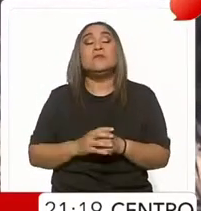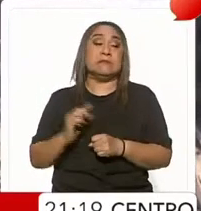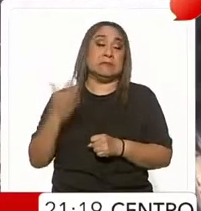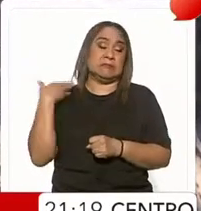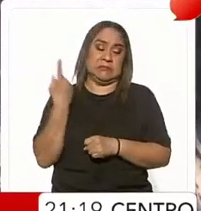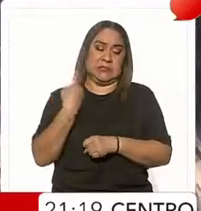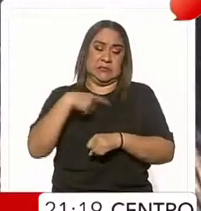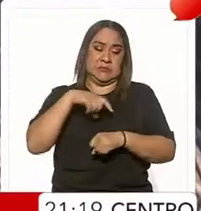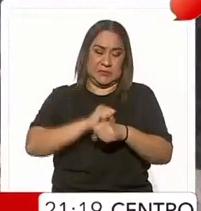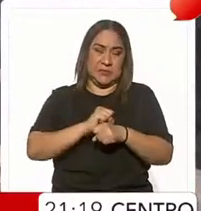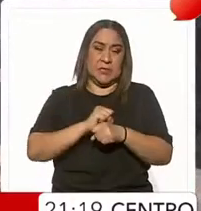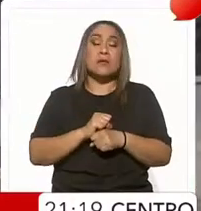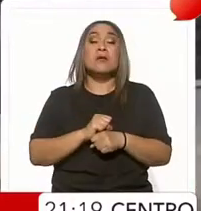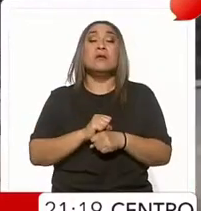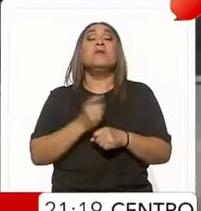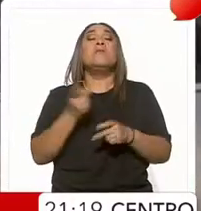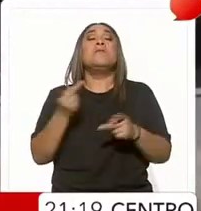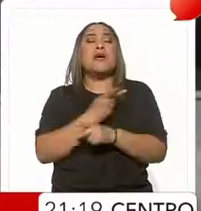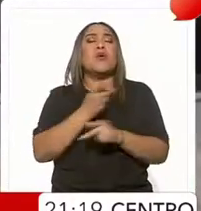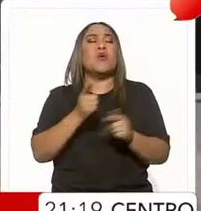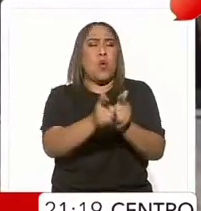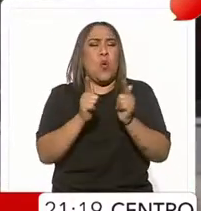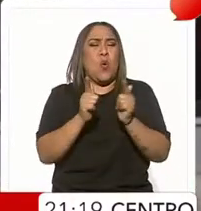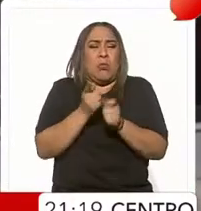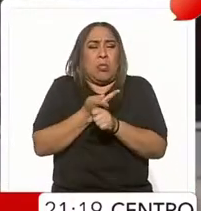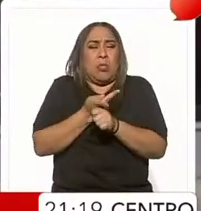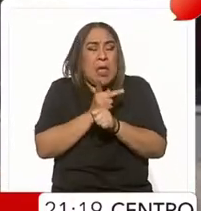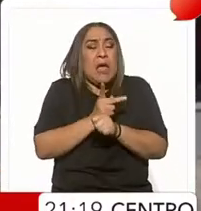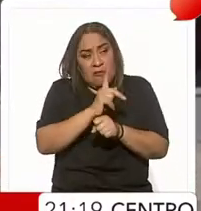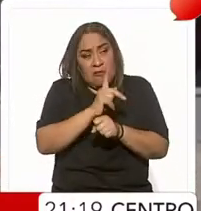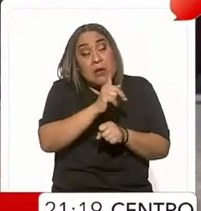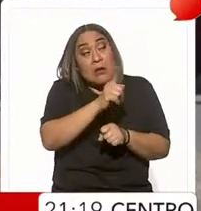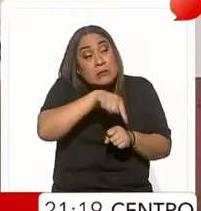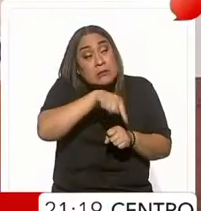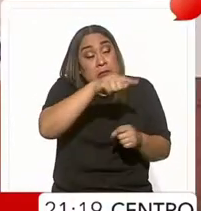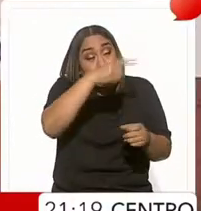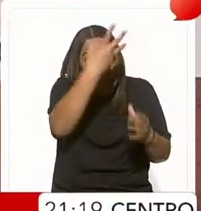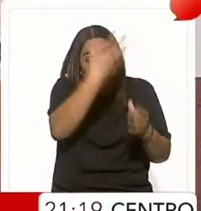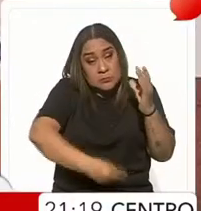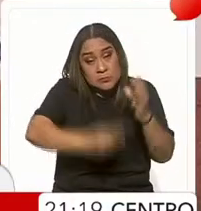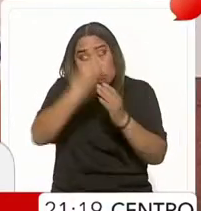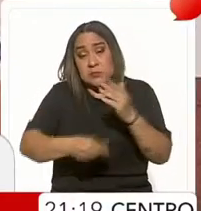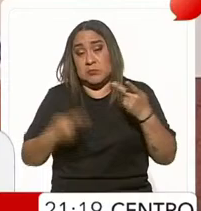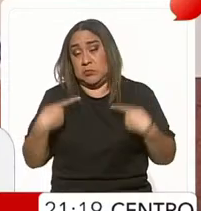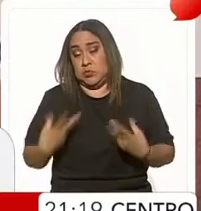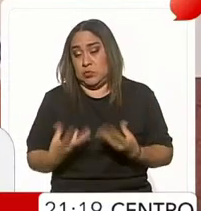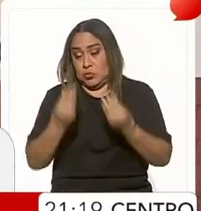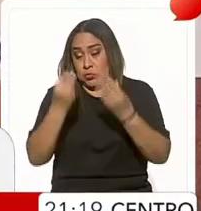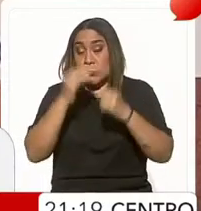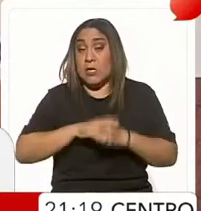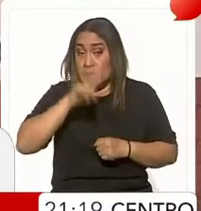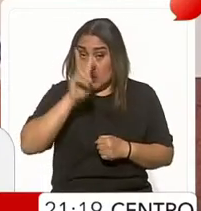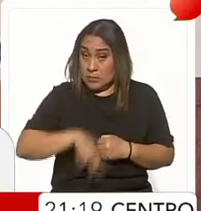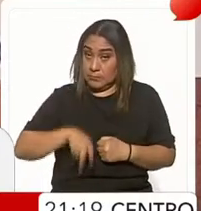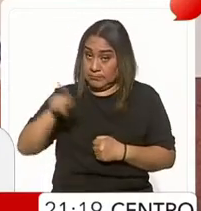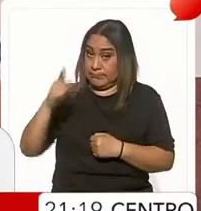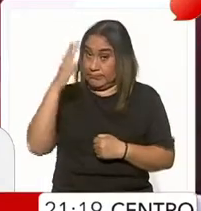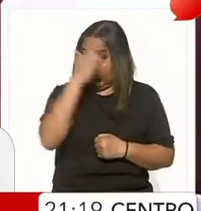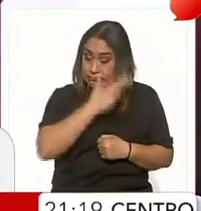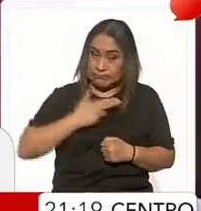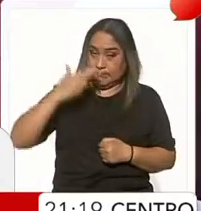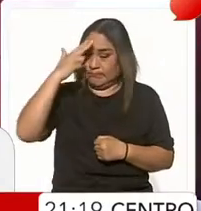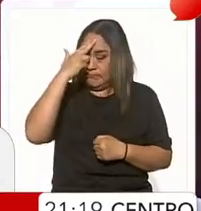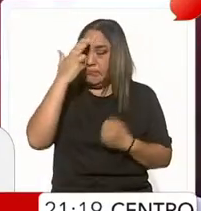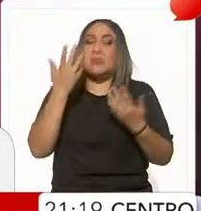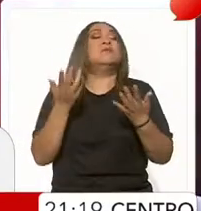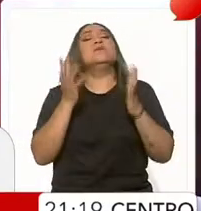unas semanas, el dominio de las pandillas facilitó la fuga de cientos de reos. En realidad, en Haití, bueno, como ustedes saben, se ha creado